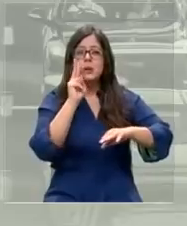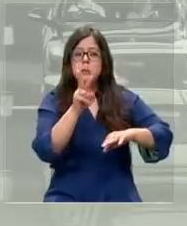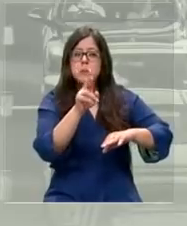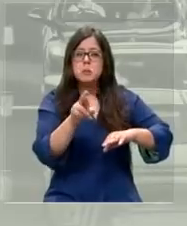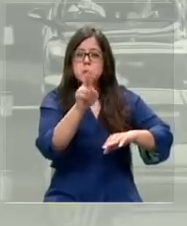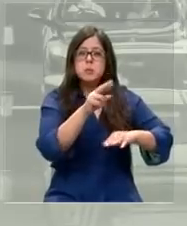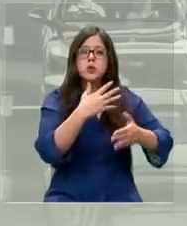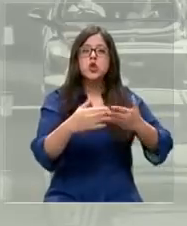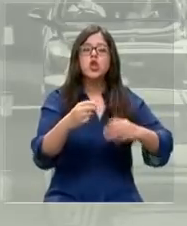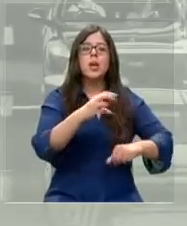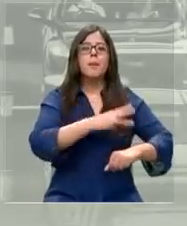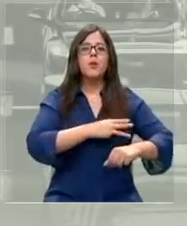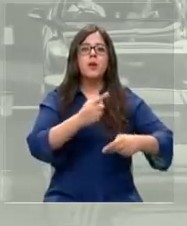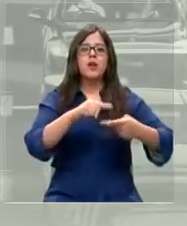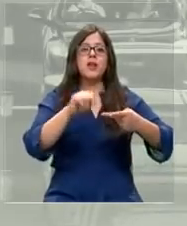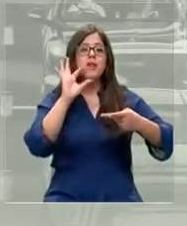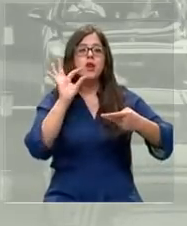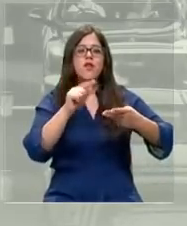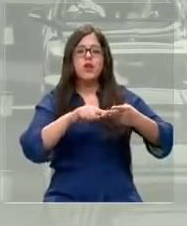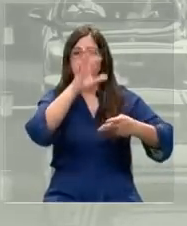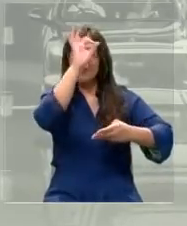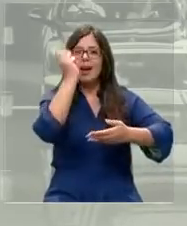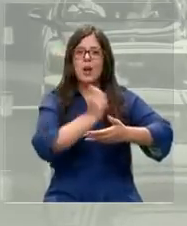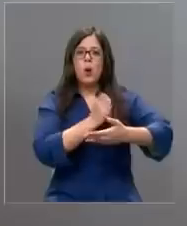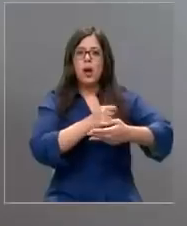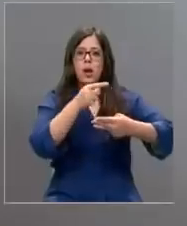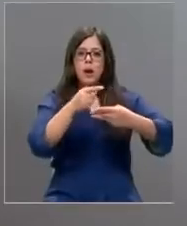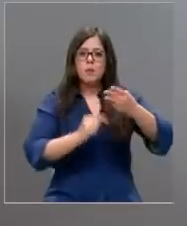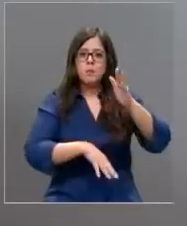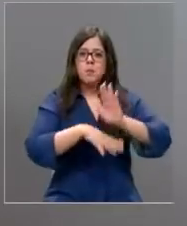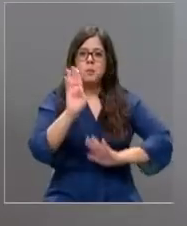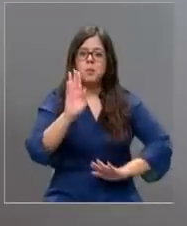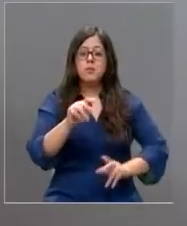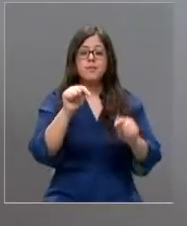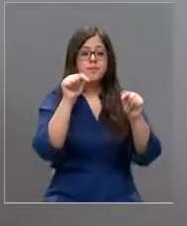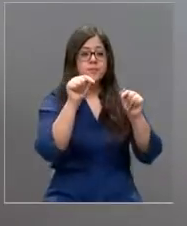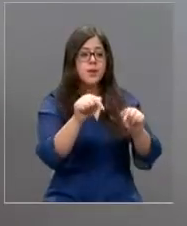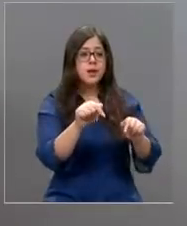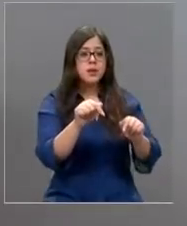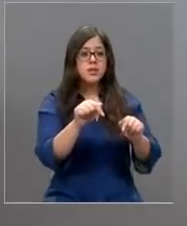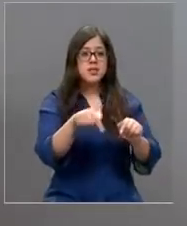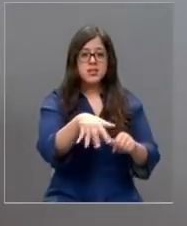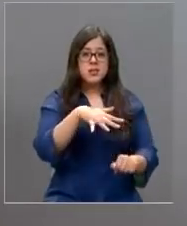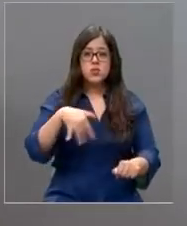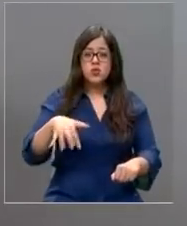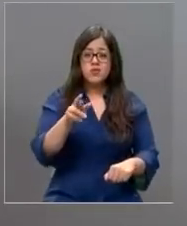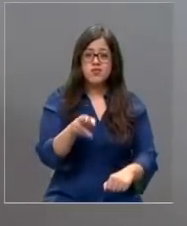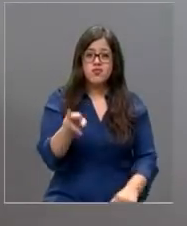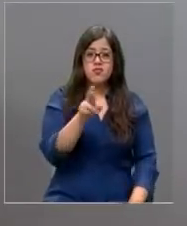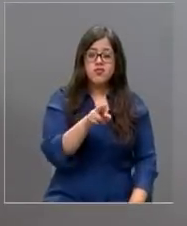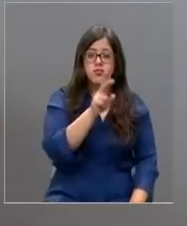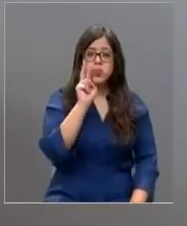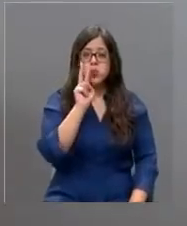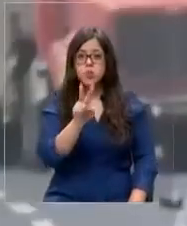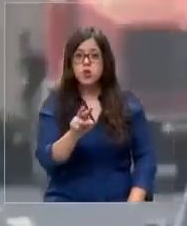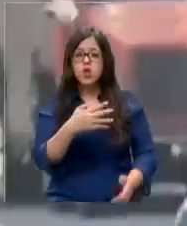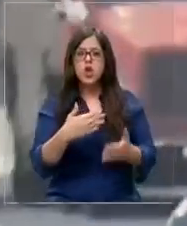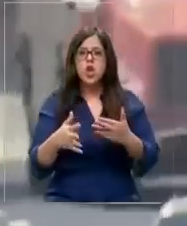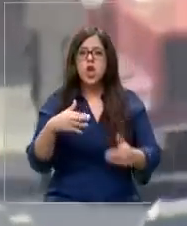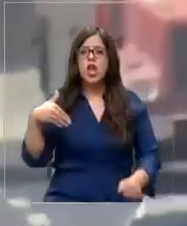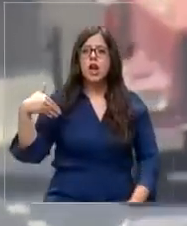casos fueron la Metropolitana, Bio Bio y Araucanía. Esta mala práctica ahora también se puede apreciar en buses